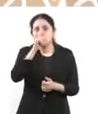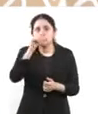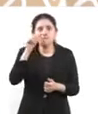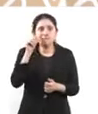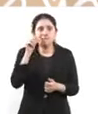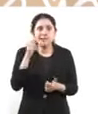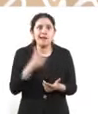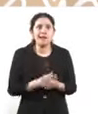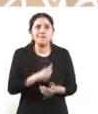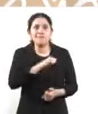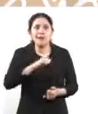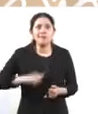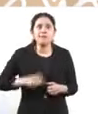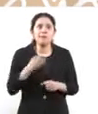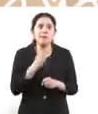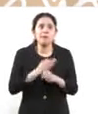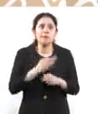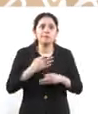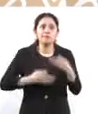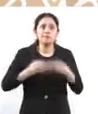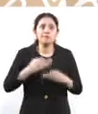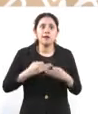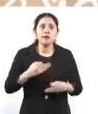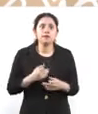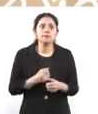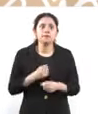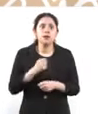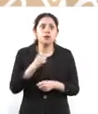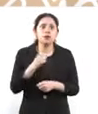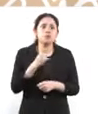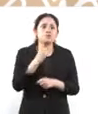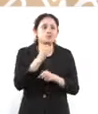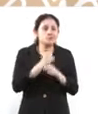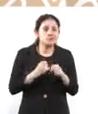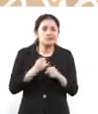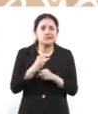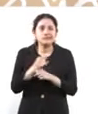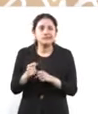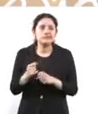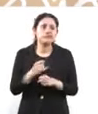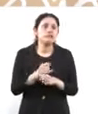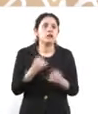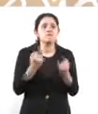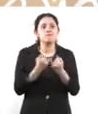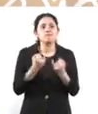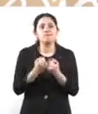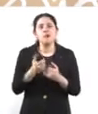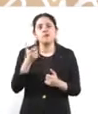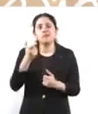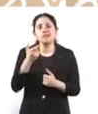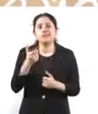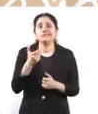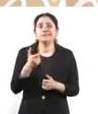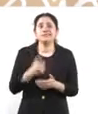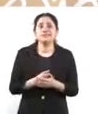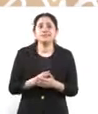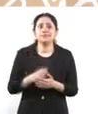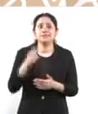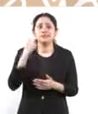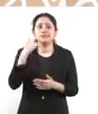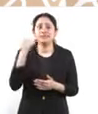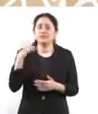la Fiscalía está haciendo una investigación a fondo, está viendo el tema del lavado de dinero, porque la corrupción es